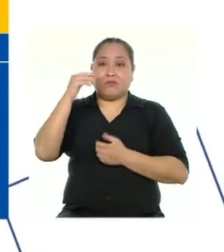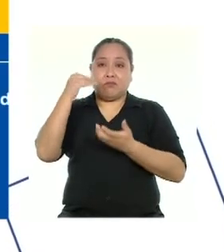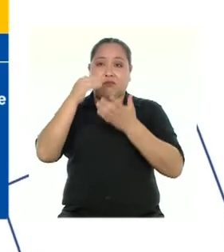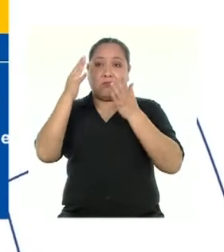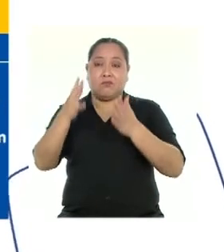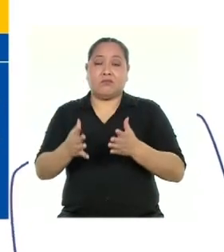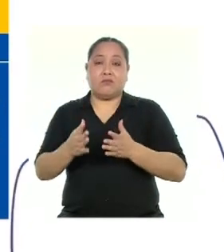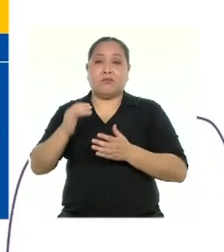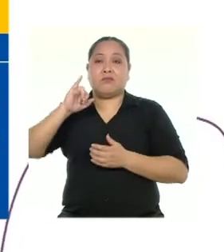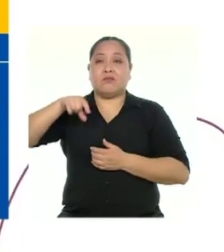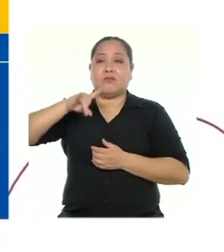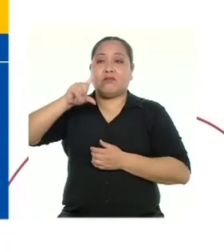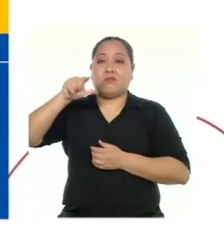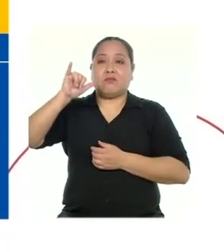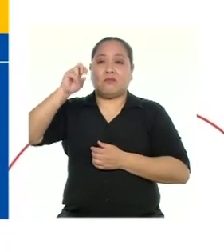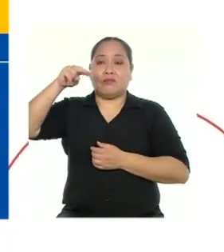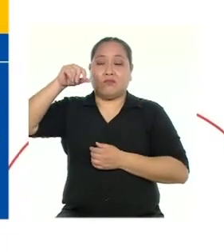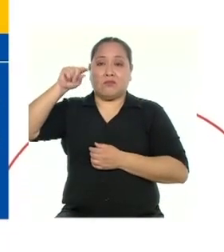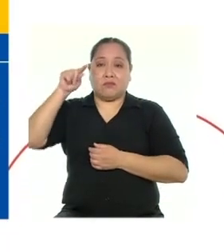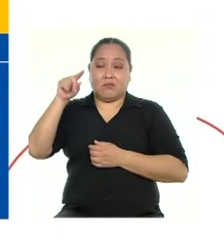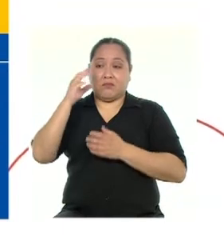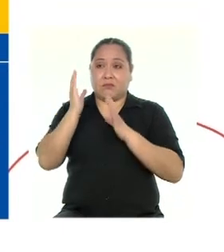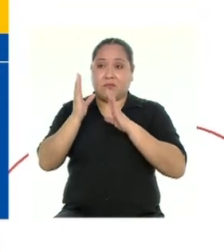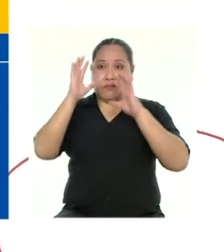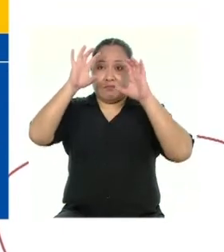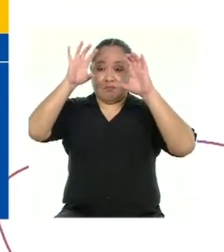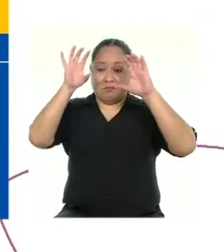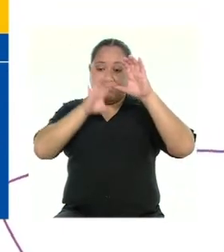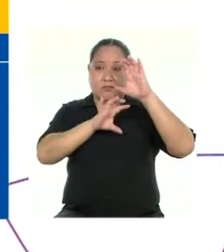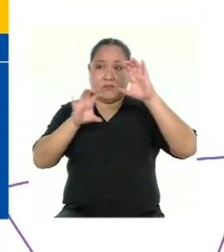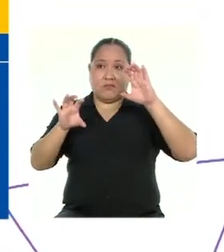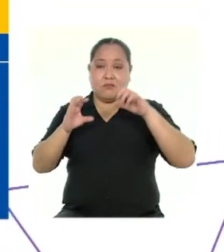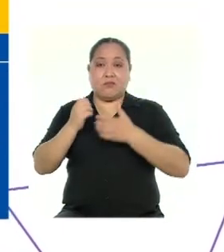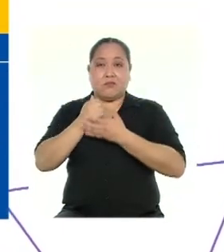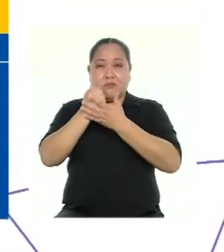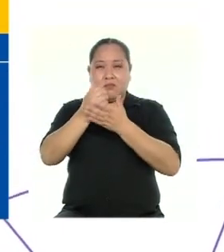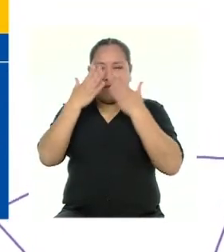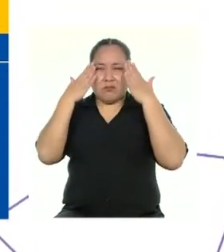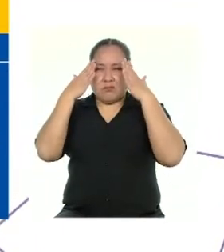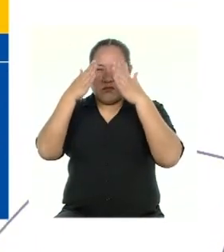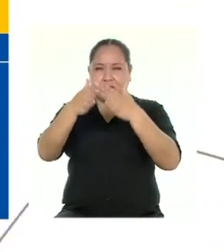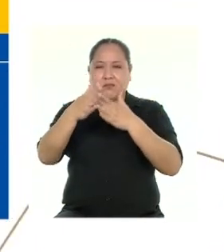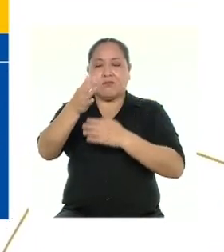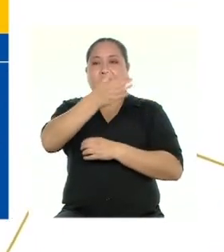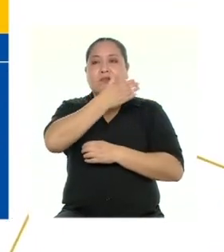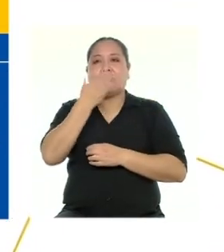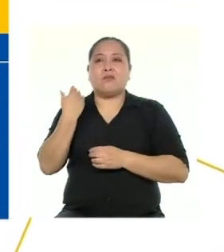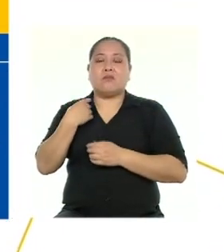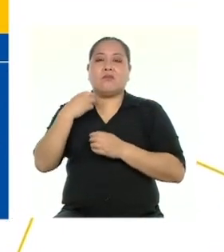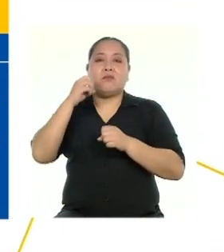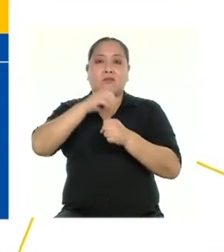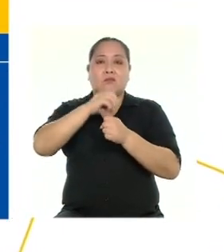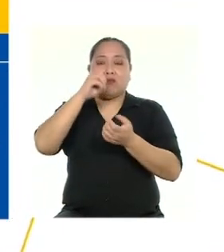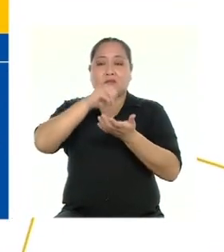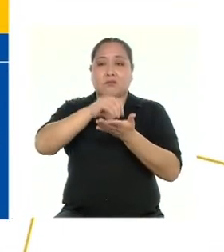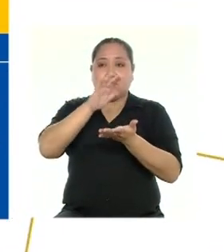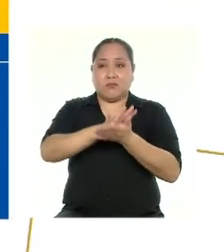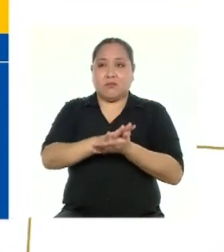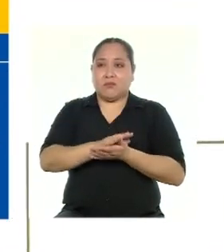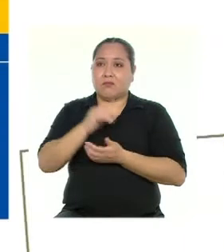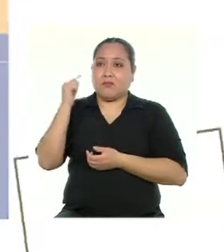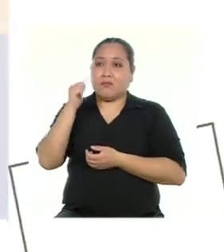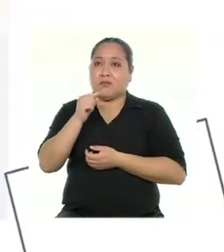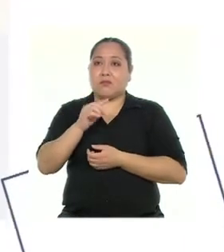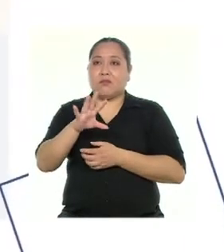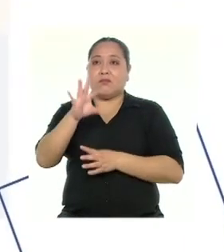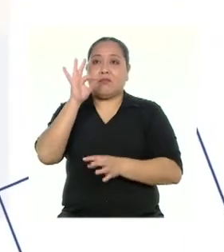hizo este FODA que la ayudó a mantenerse enfocada y alcanzar la meta de mejorar su promedio de notas Ella